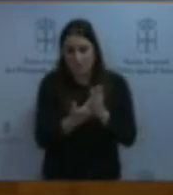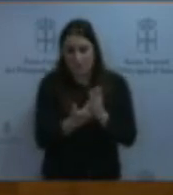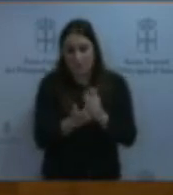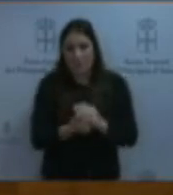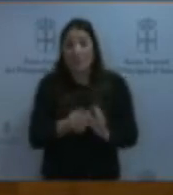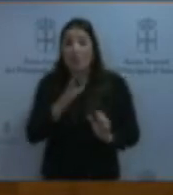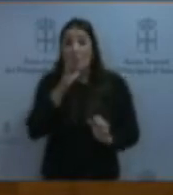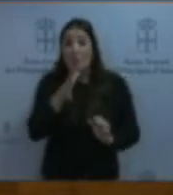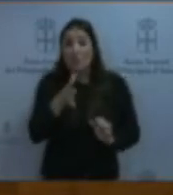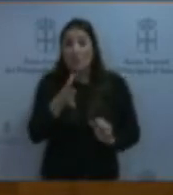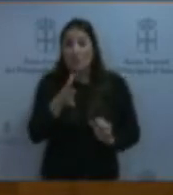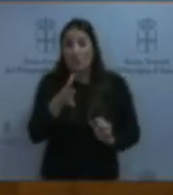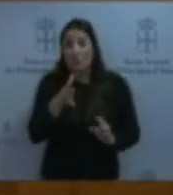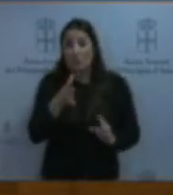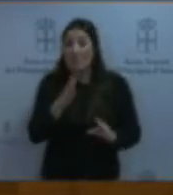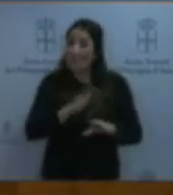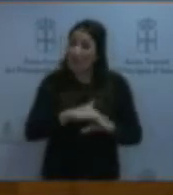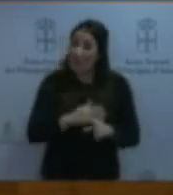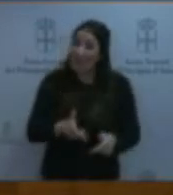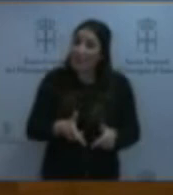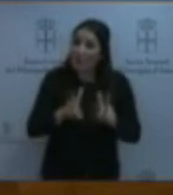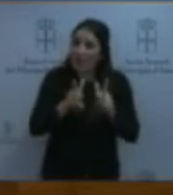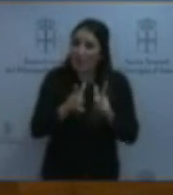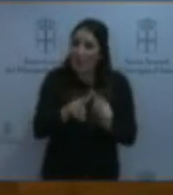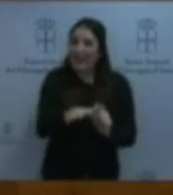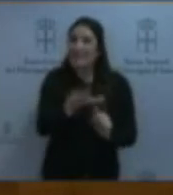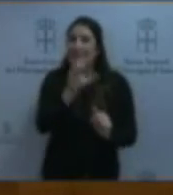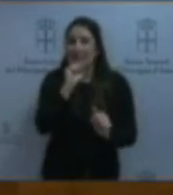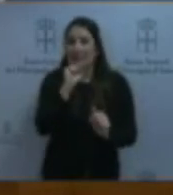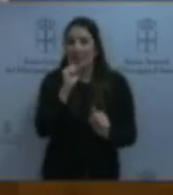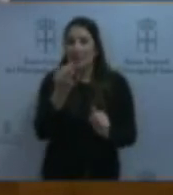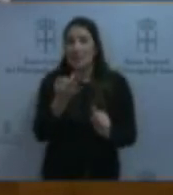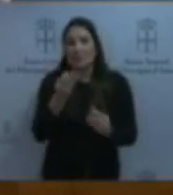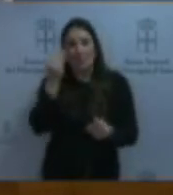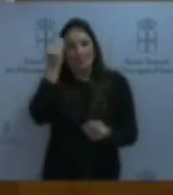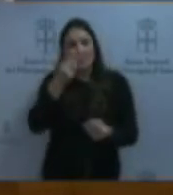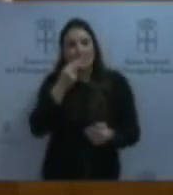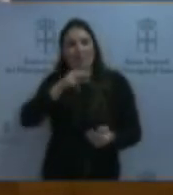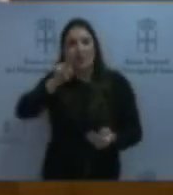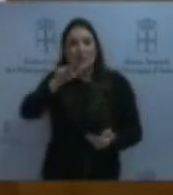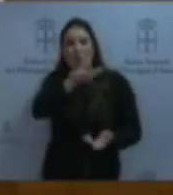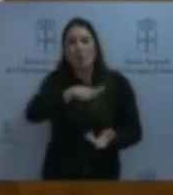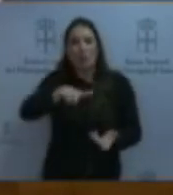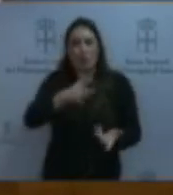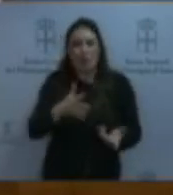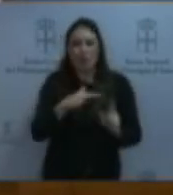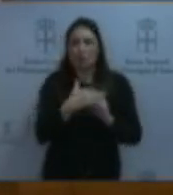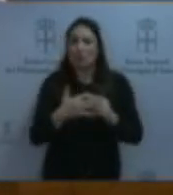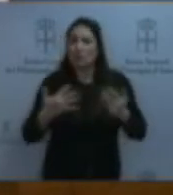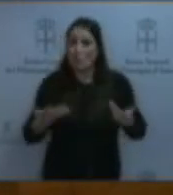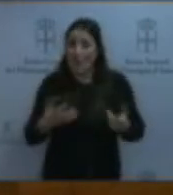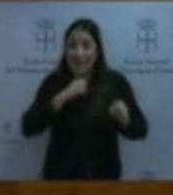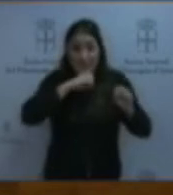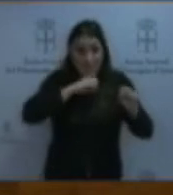Porque para entender la democracia hay que colocar legalmente al franquismo en el lugar que le corresponde Ante la historia